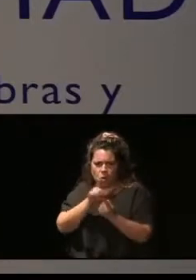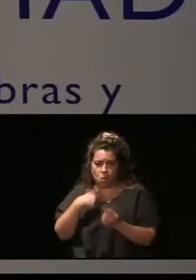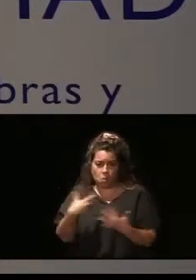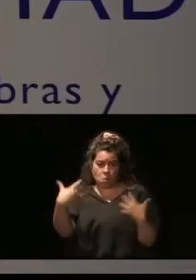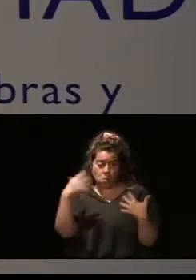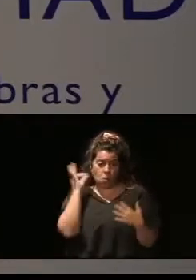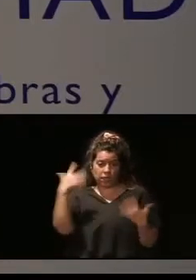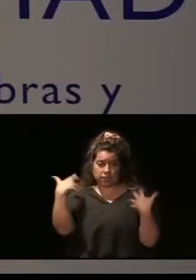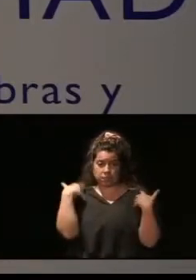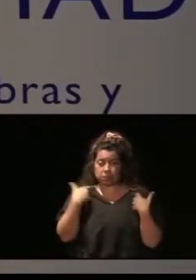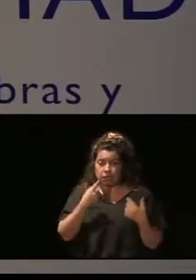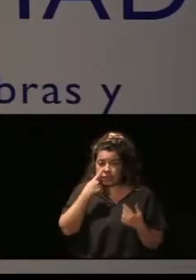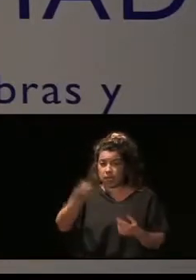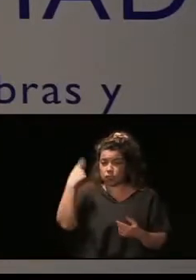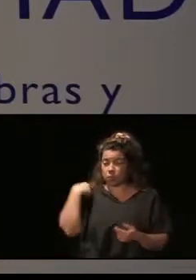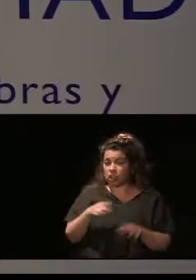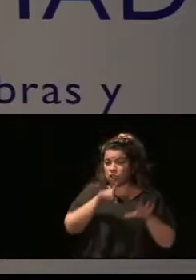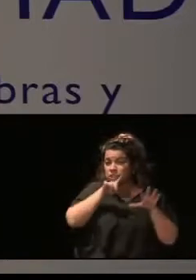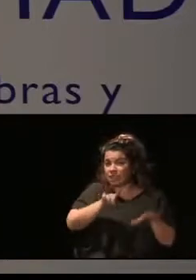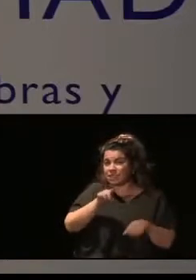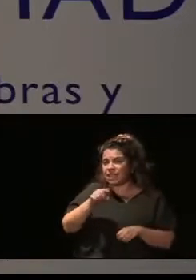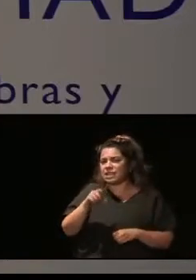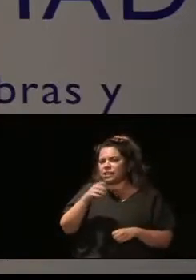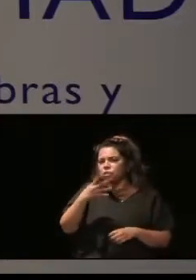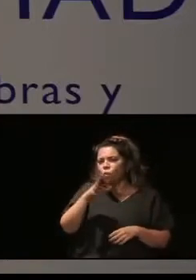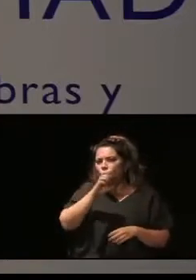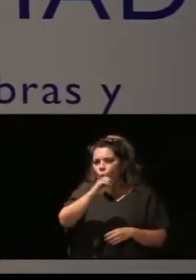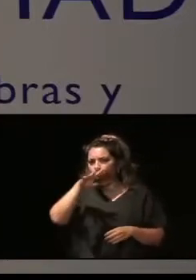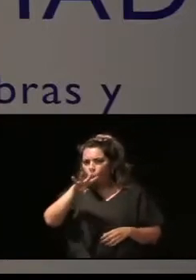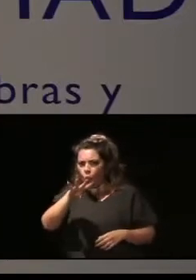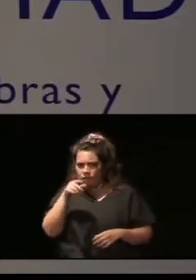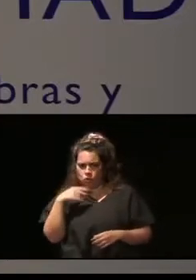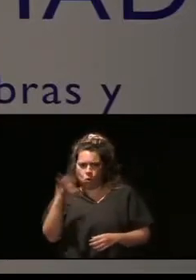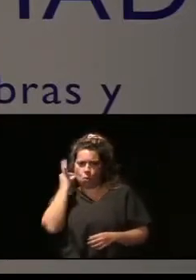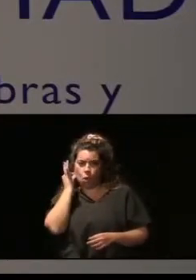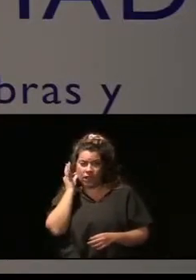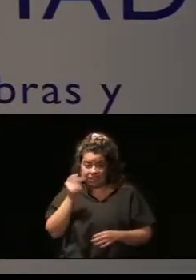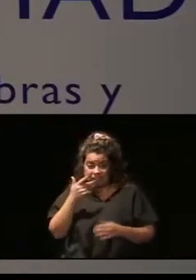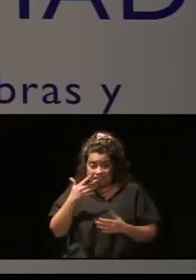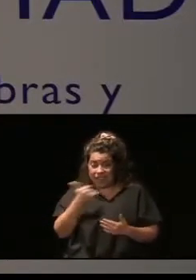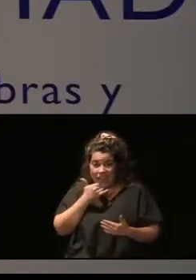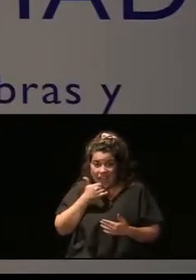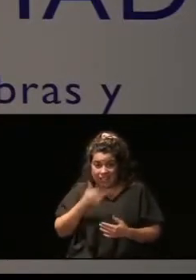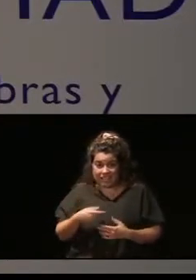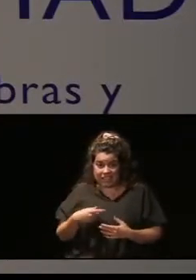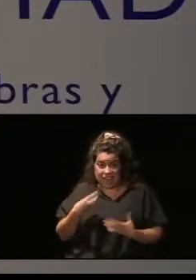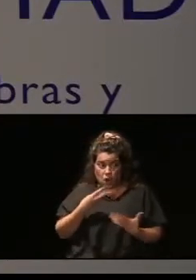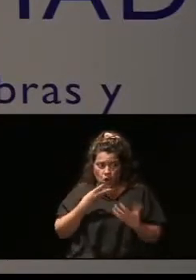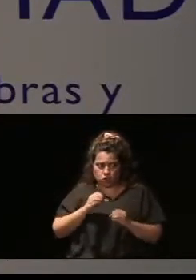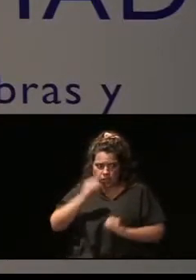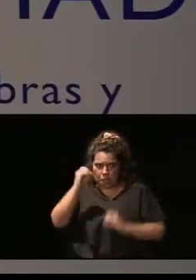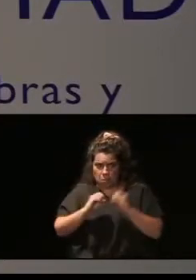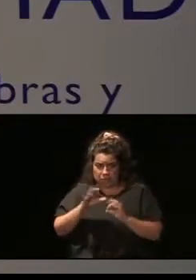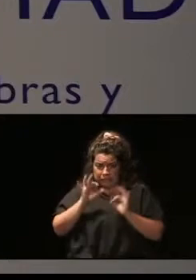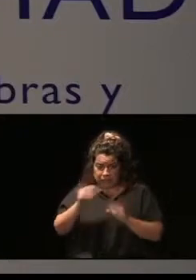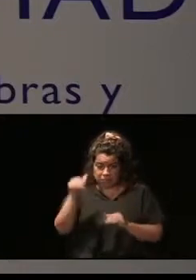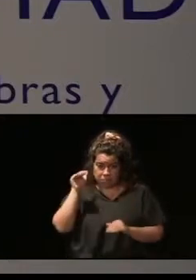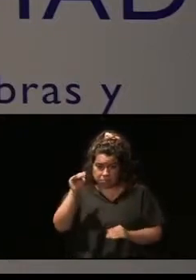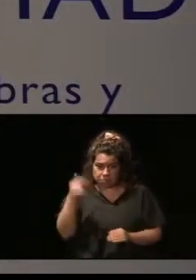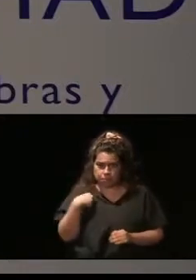atendió a 604 mujeres, de las que casi el 98% eran extranjeras, de ellas mayoritariamente de Nigeria,